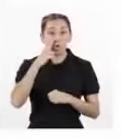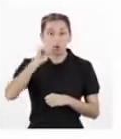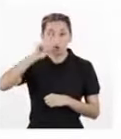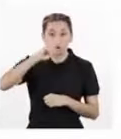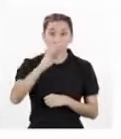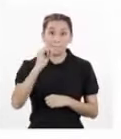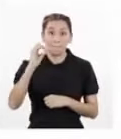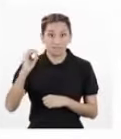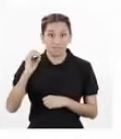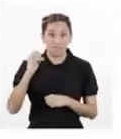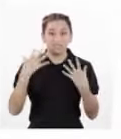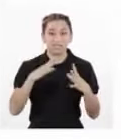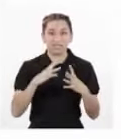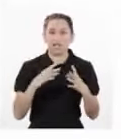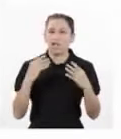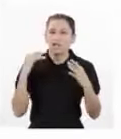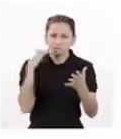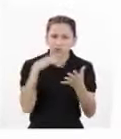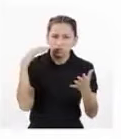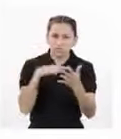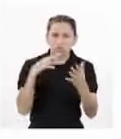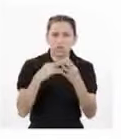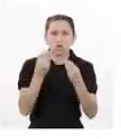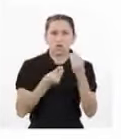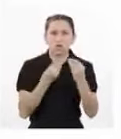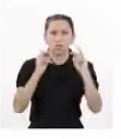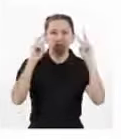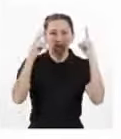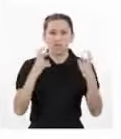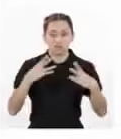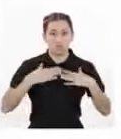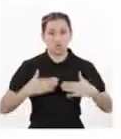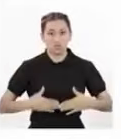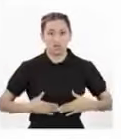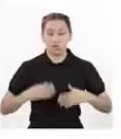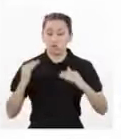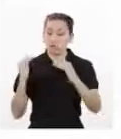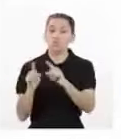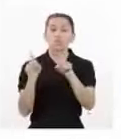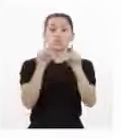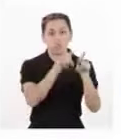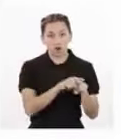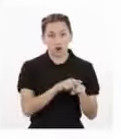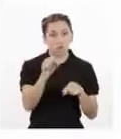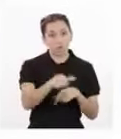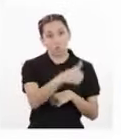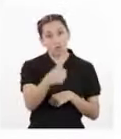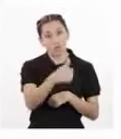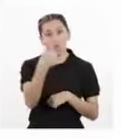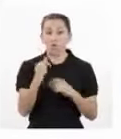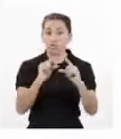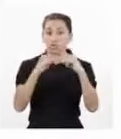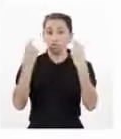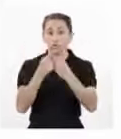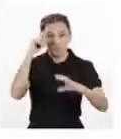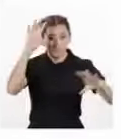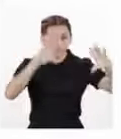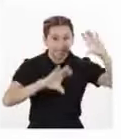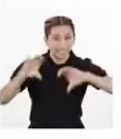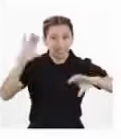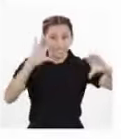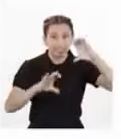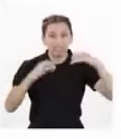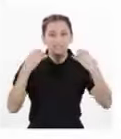conjunto estableció que se había logrado secuenciar el genoma humano Al mismo tiempo, otros equipos de científicos se